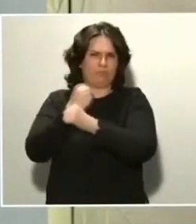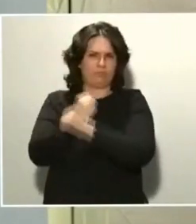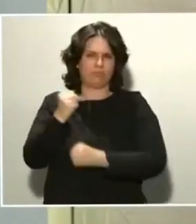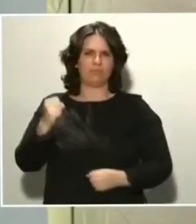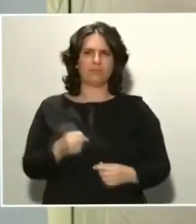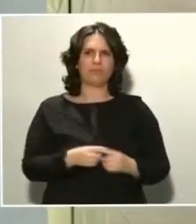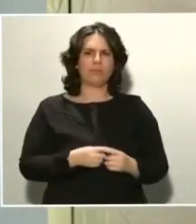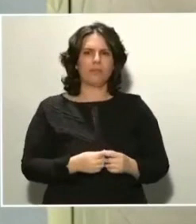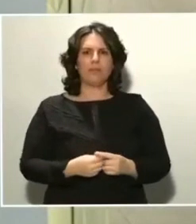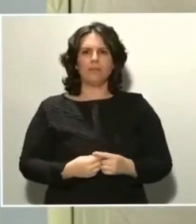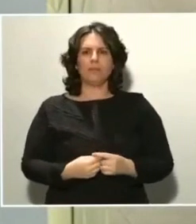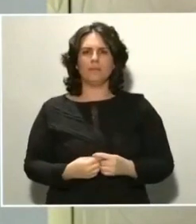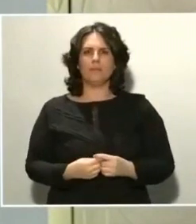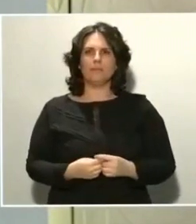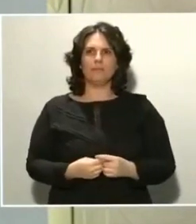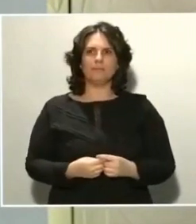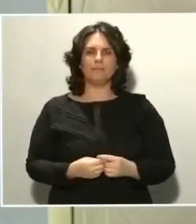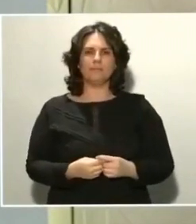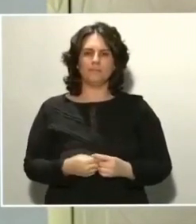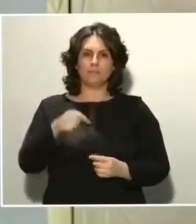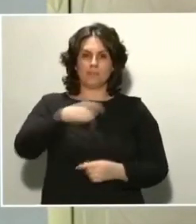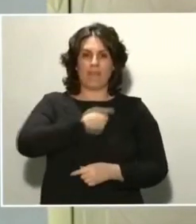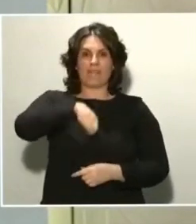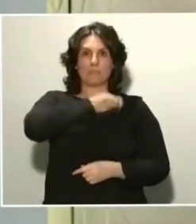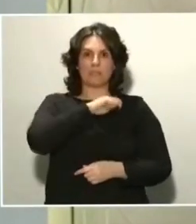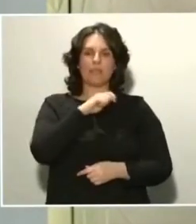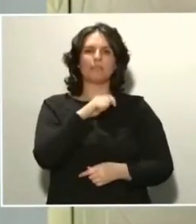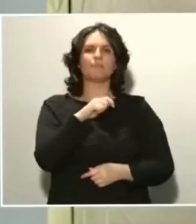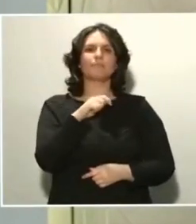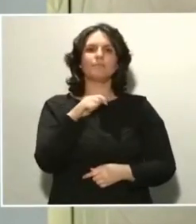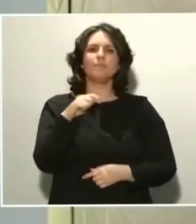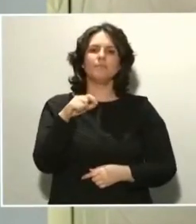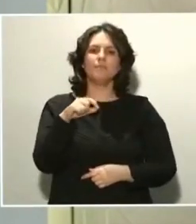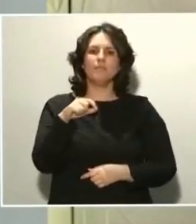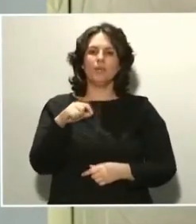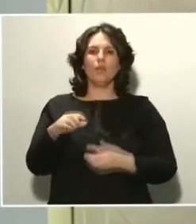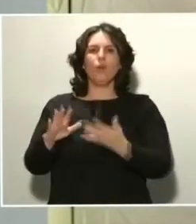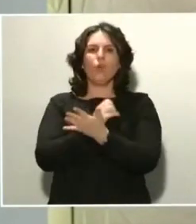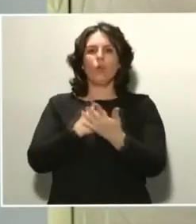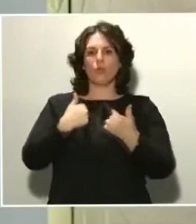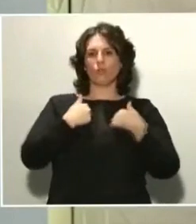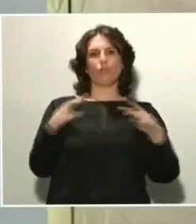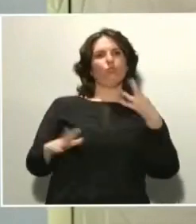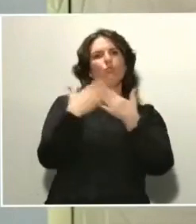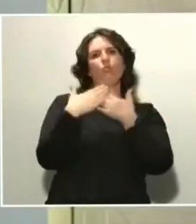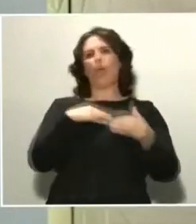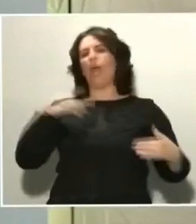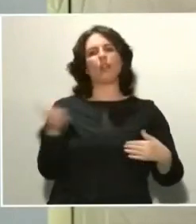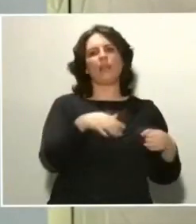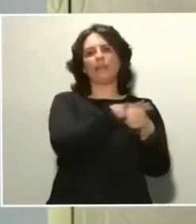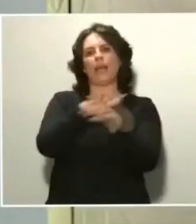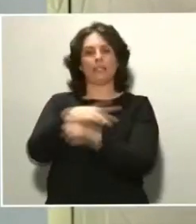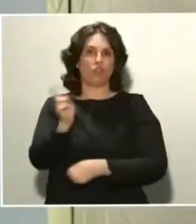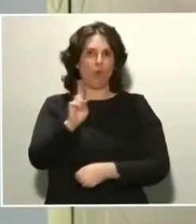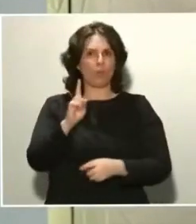Por supuesto, es obvio que en España no se puede estar a la vanguardia en todo, pero, sin embargo, reitero que en algunas áreas tenemos ciencia y